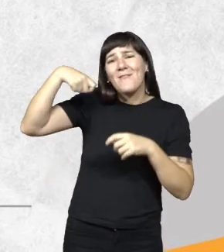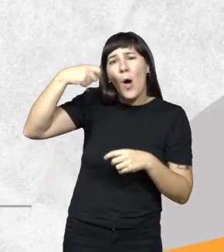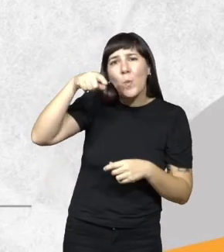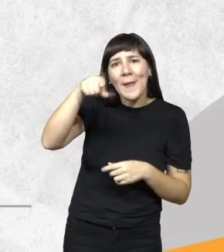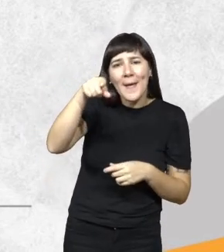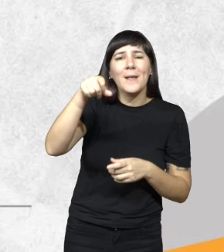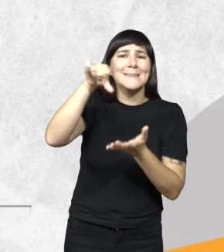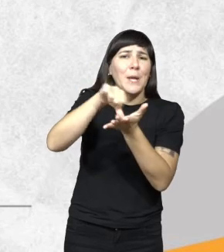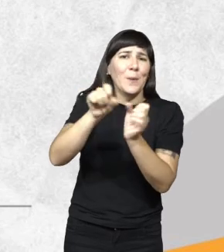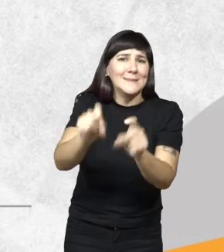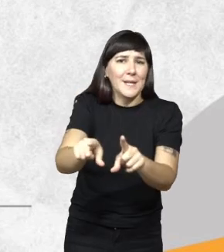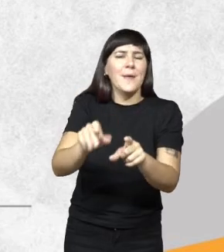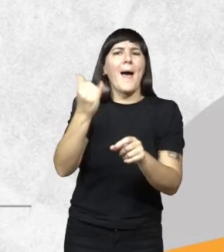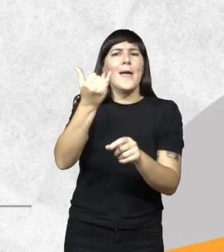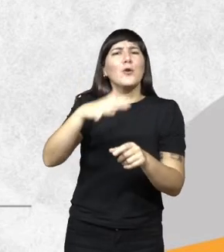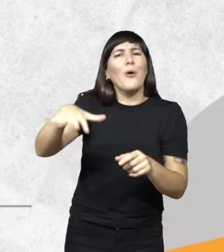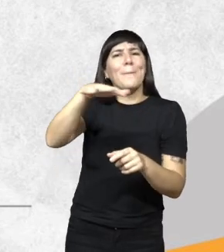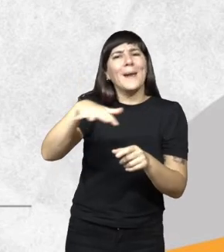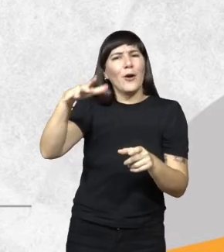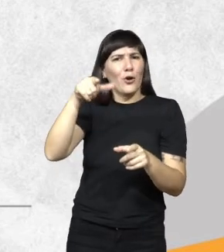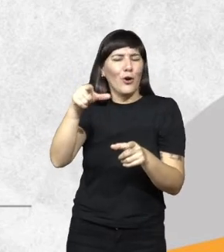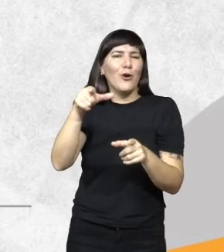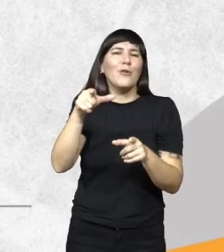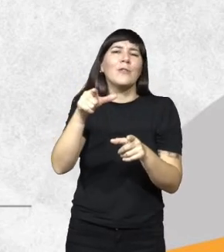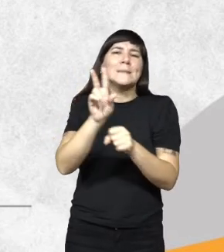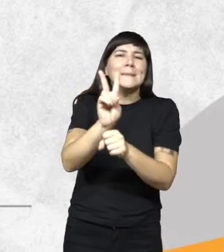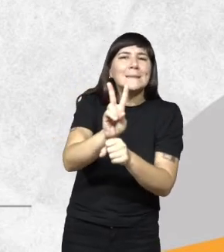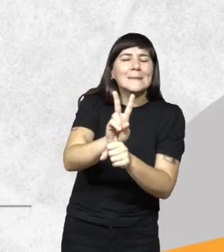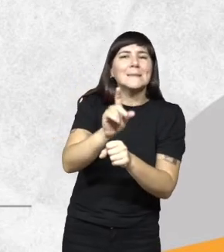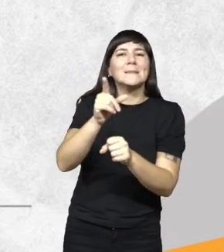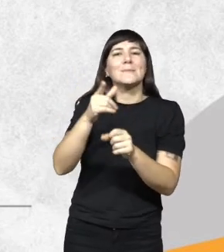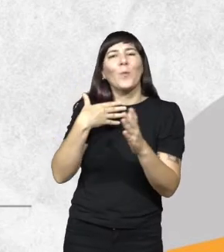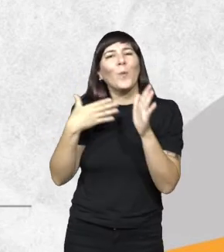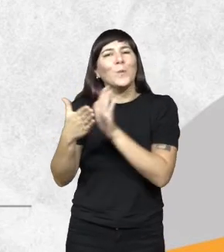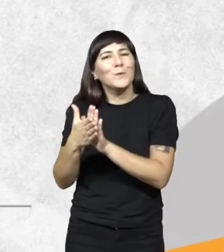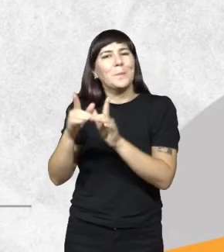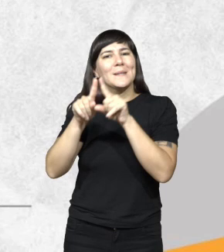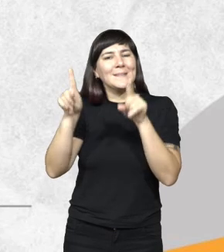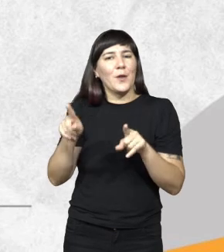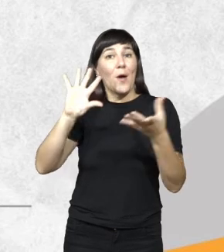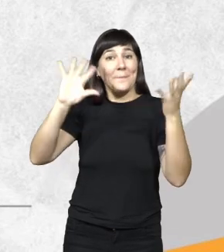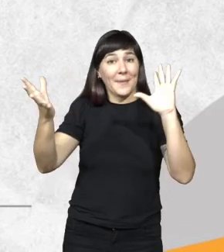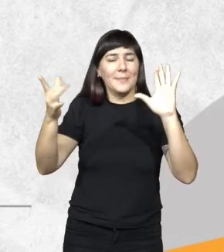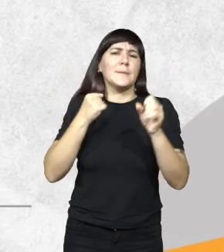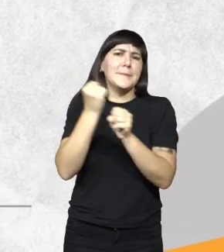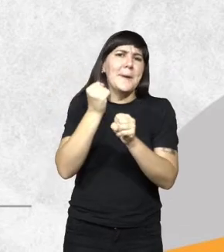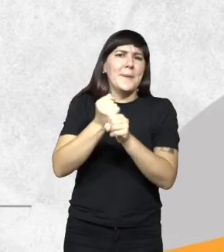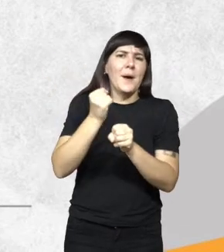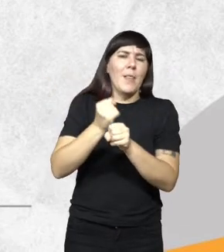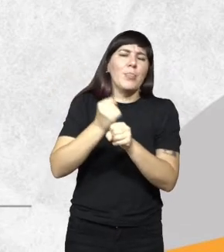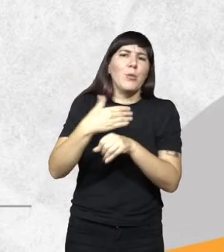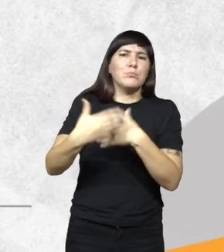Peña tenemos un complejo ecológico que juntamente con el Ministerio de Ambiente estamos trabajando en la